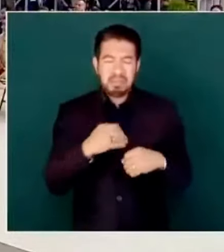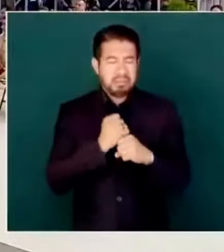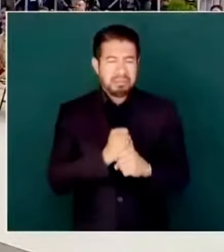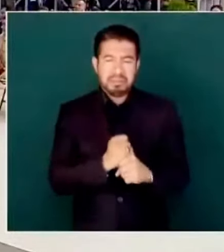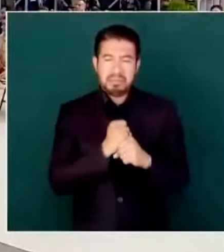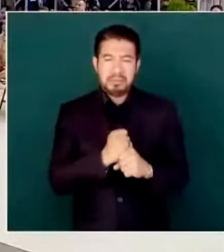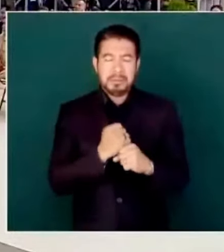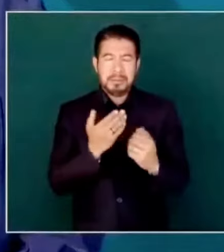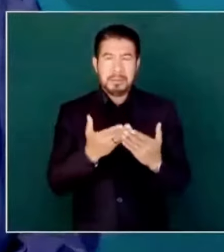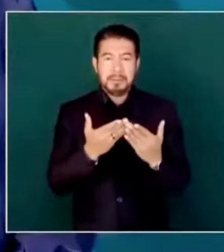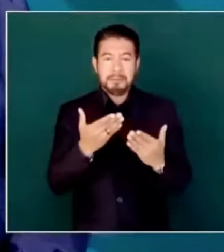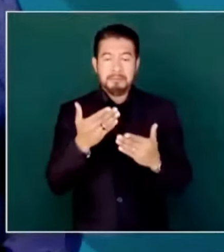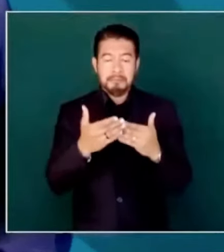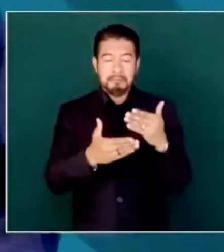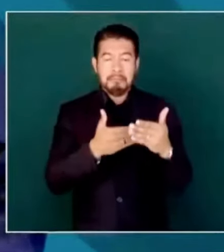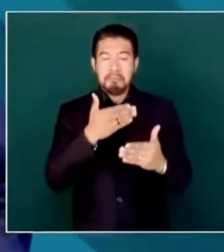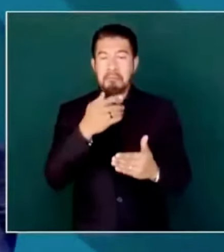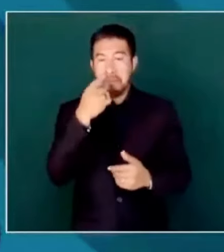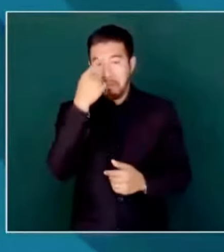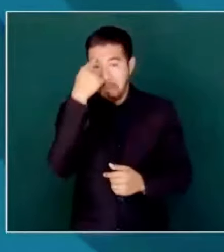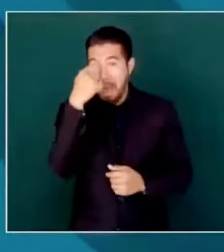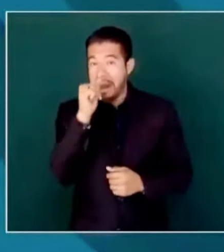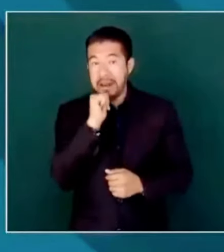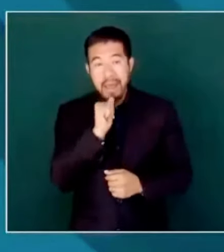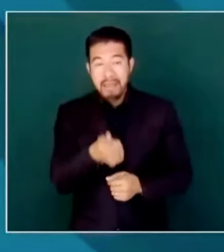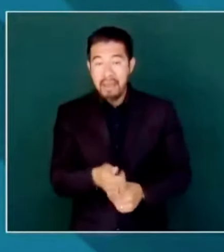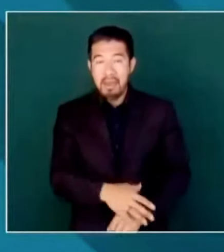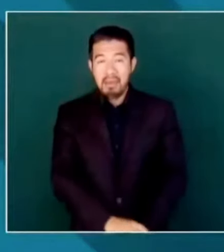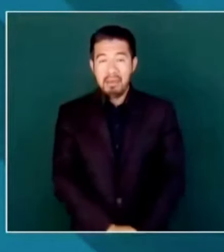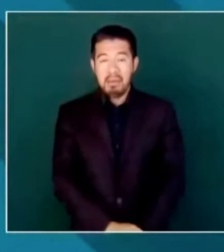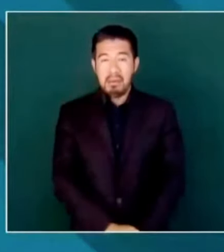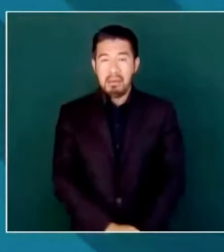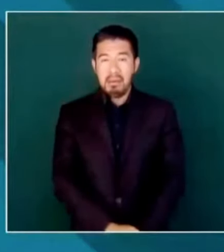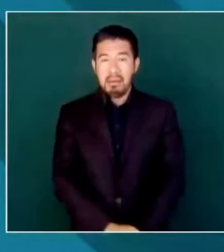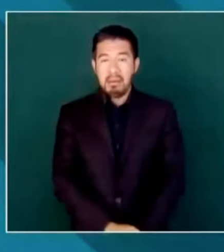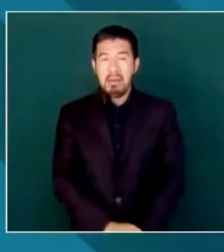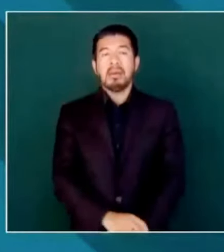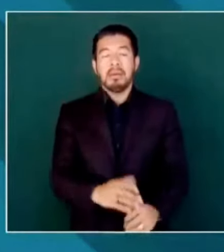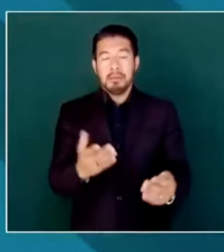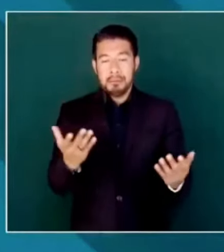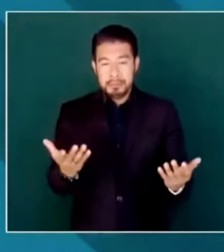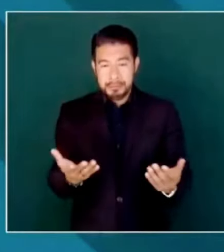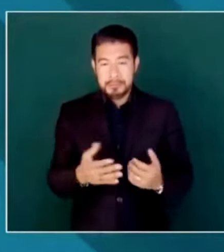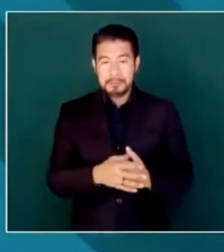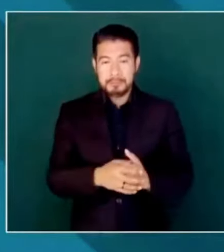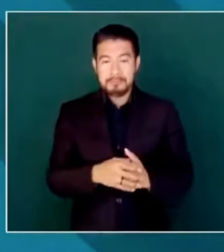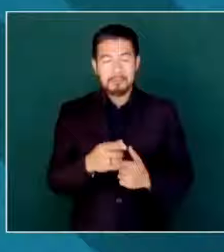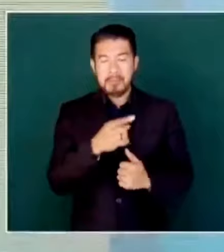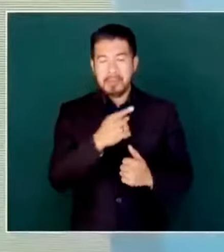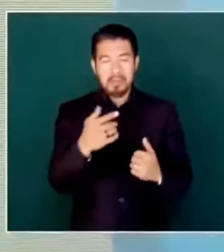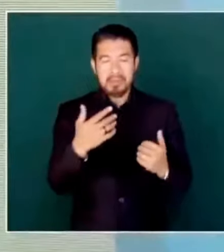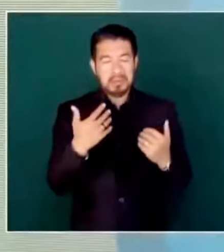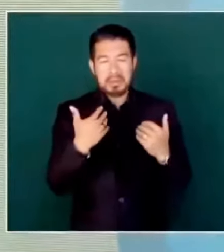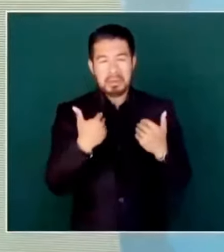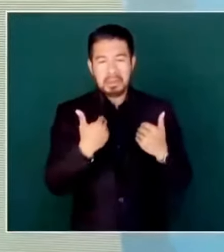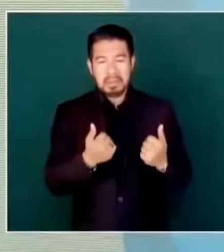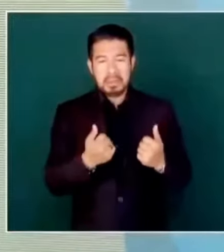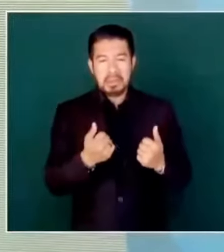Este es un movimiento excepcional, no lo entienden. Yo me acuerdo que cuando estábamos nosotros